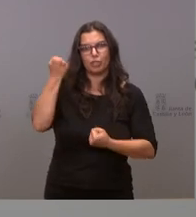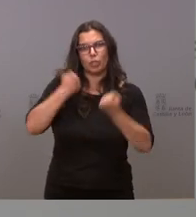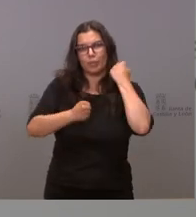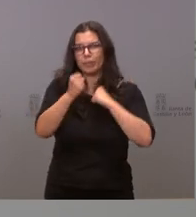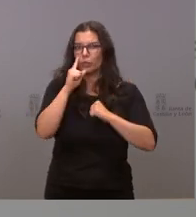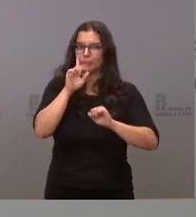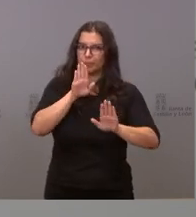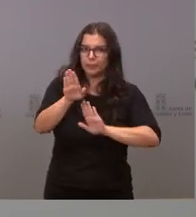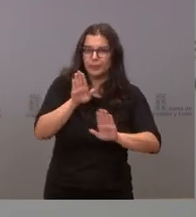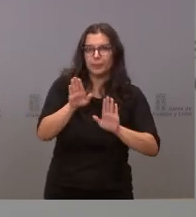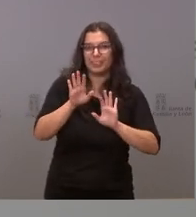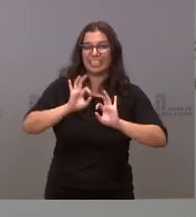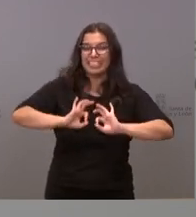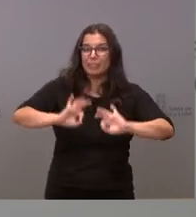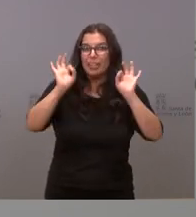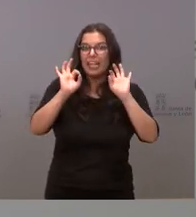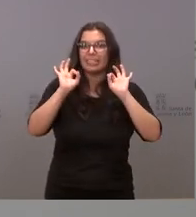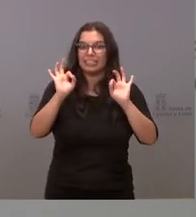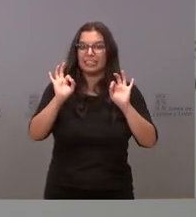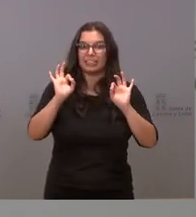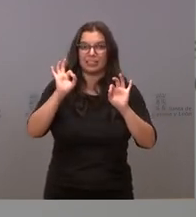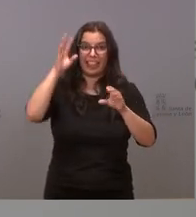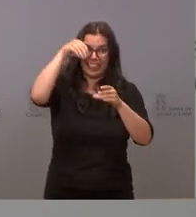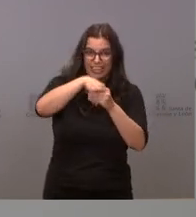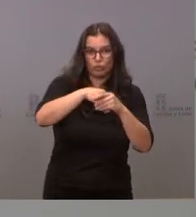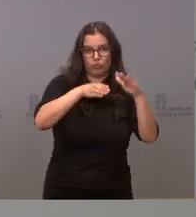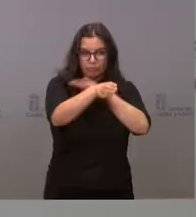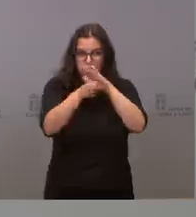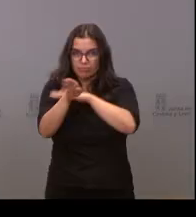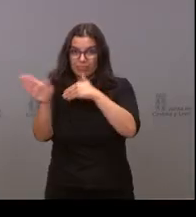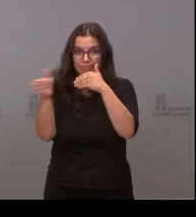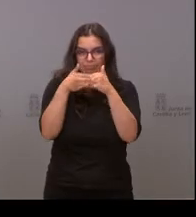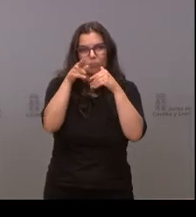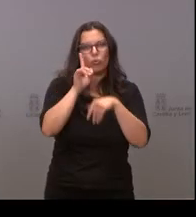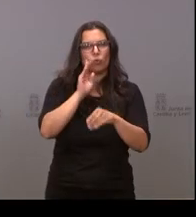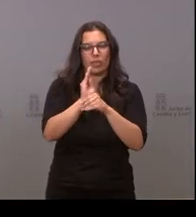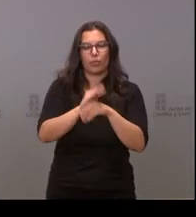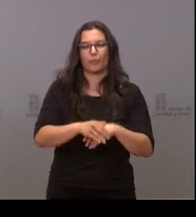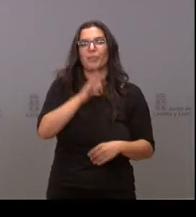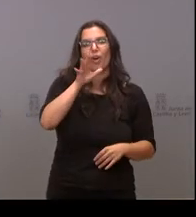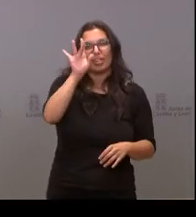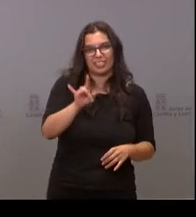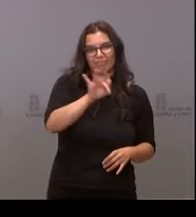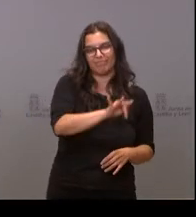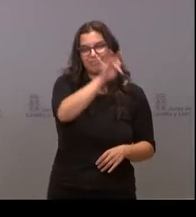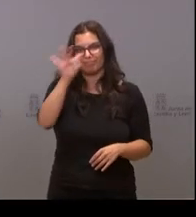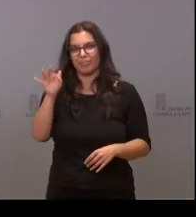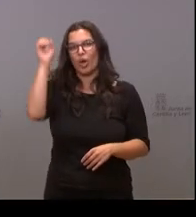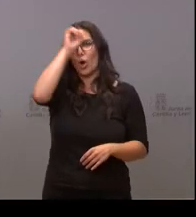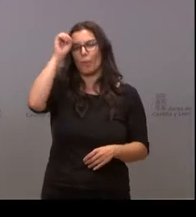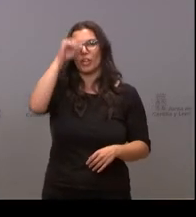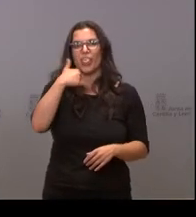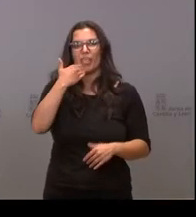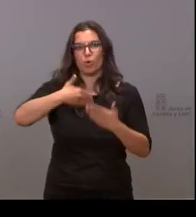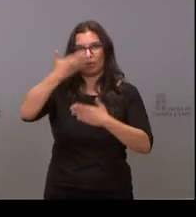en los interiores de los establecimientos comerciales. Ahora sí, tenemos a Carlos Gil de La Opinión.